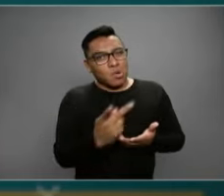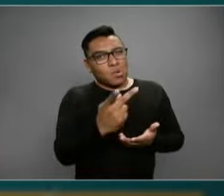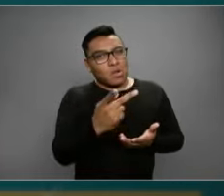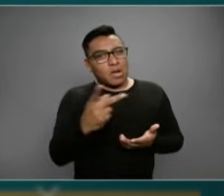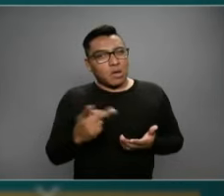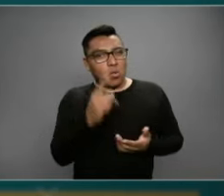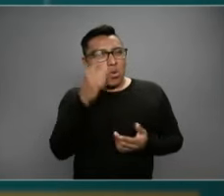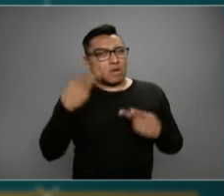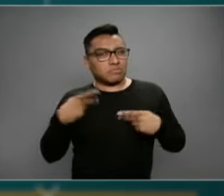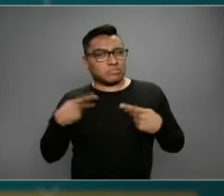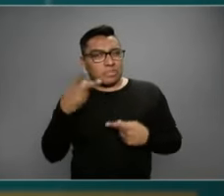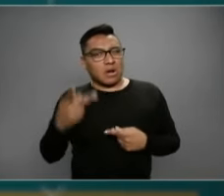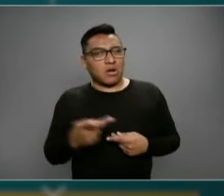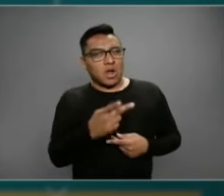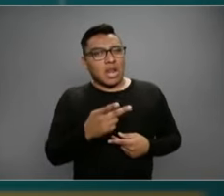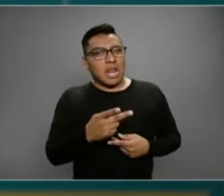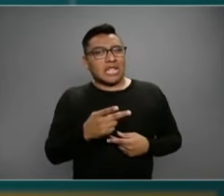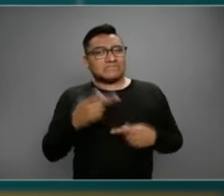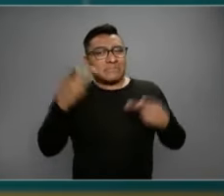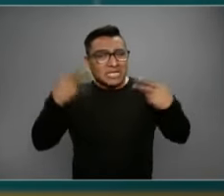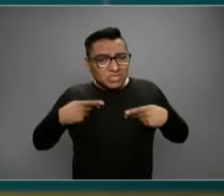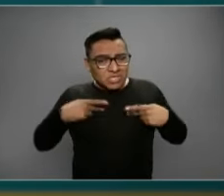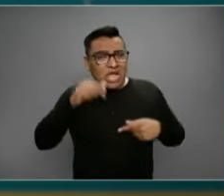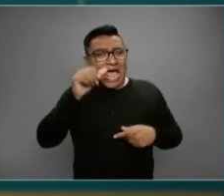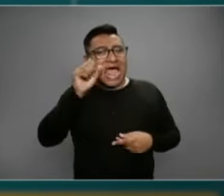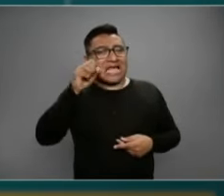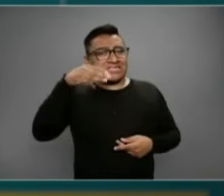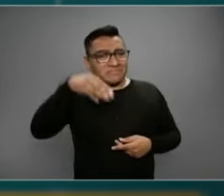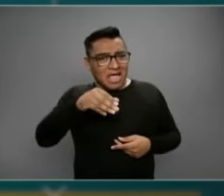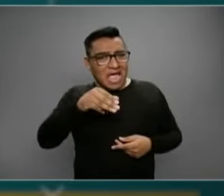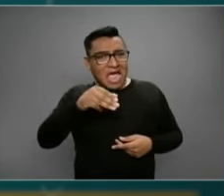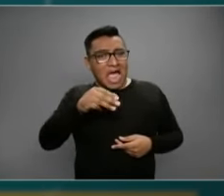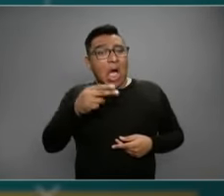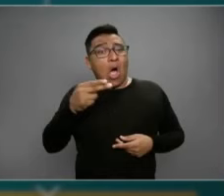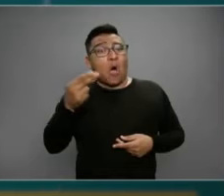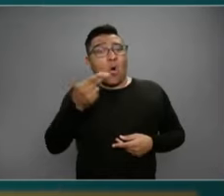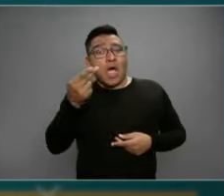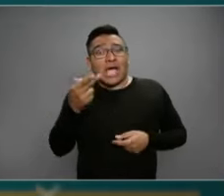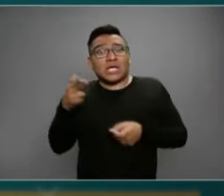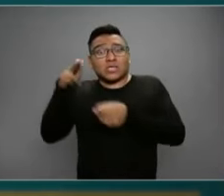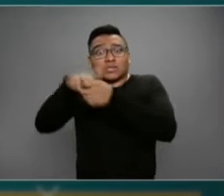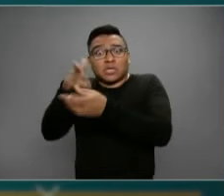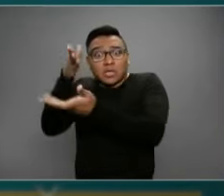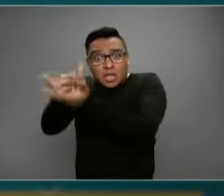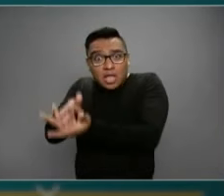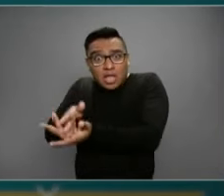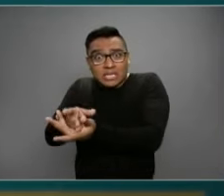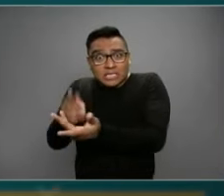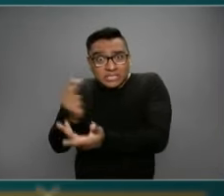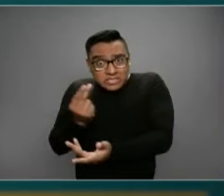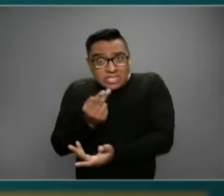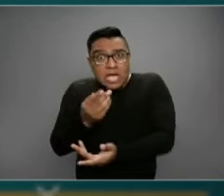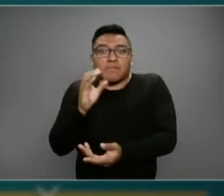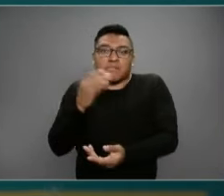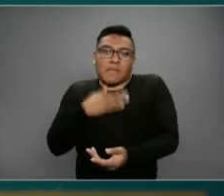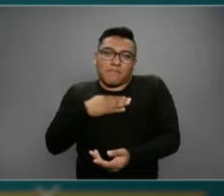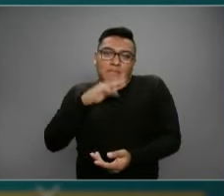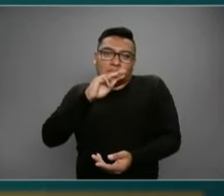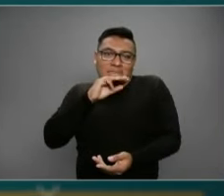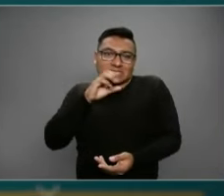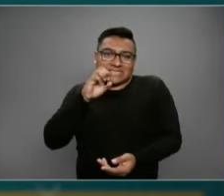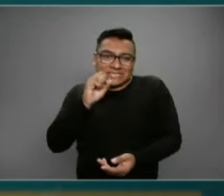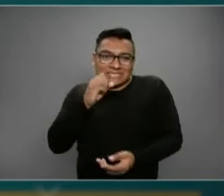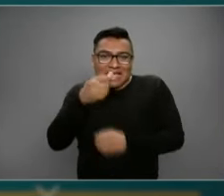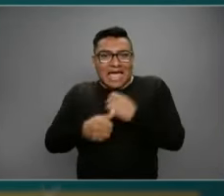una persona. ¿Las personas con asma deben ir a urgencias al primer síntoma? Mi mamá tiene 60 años y